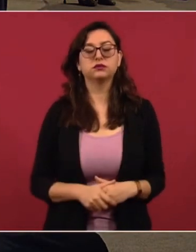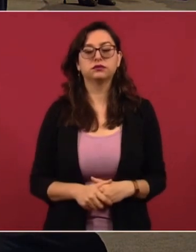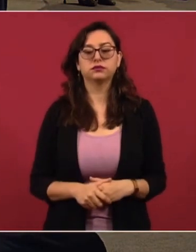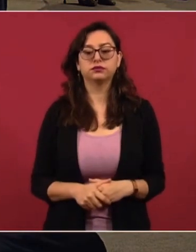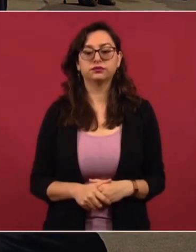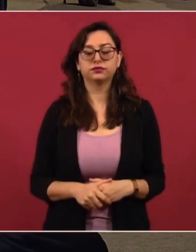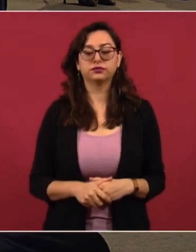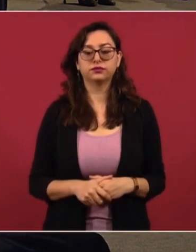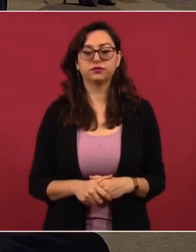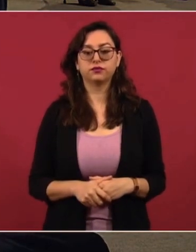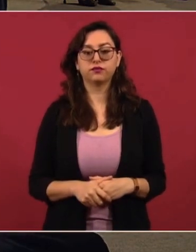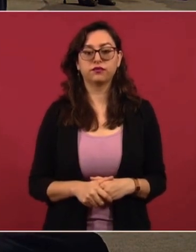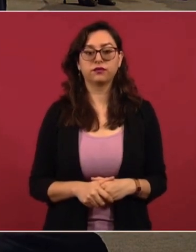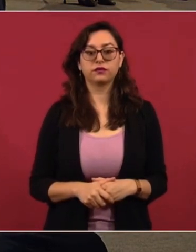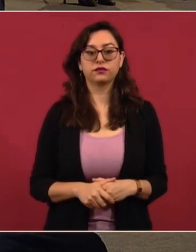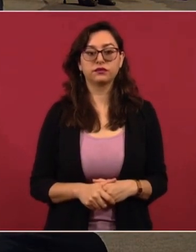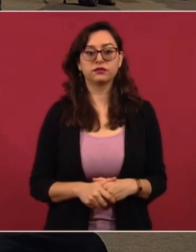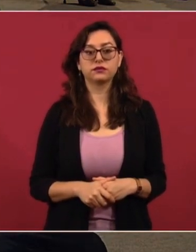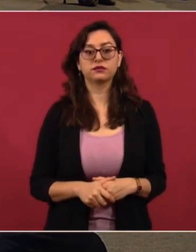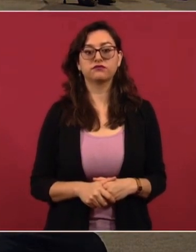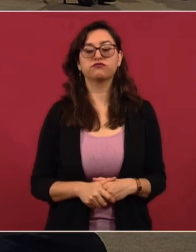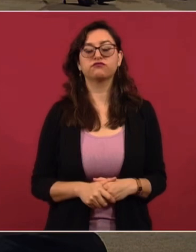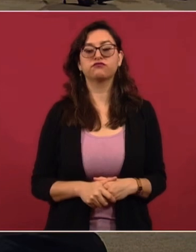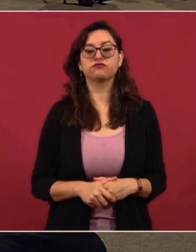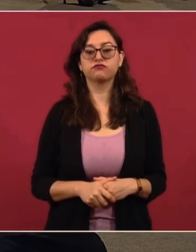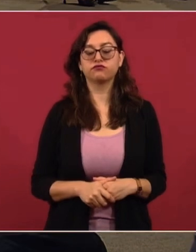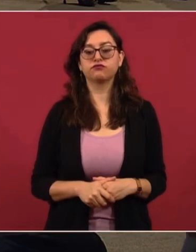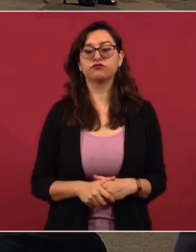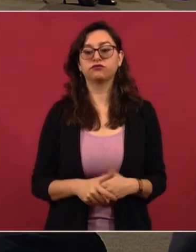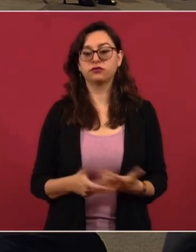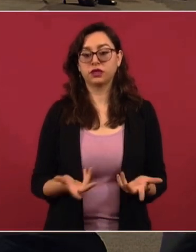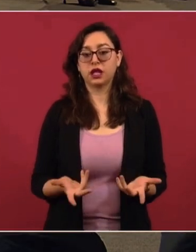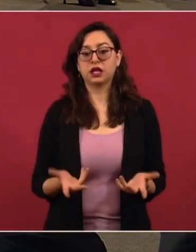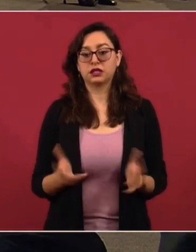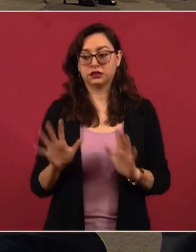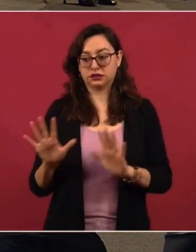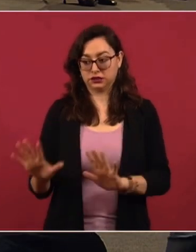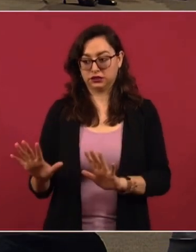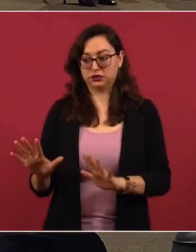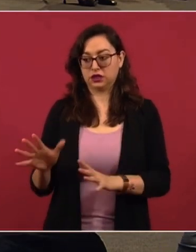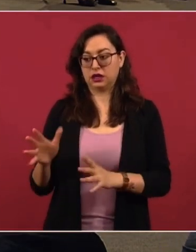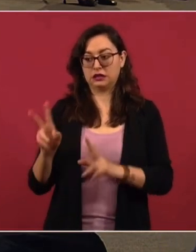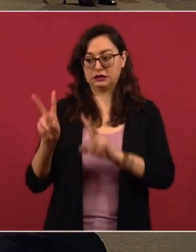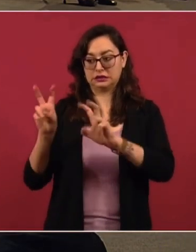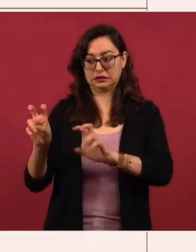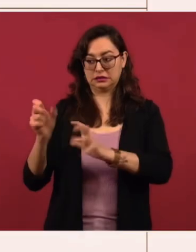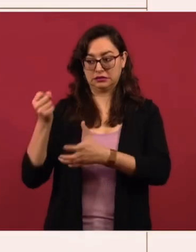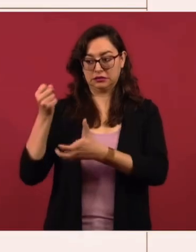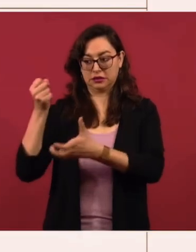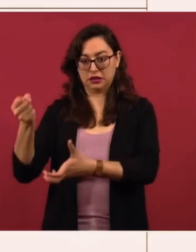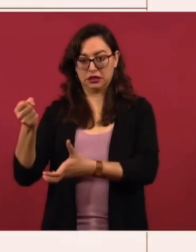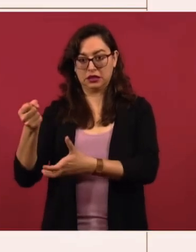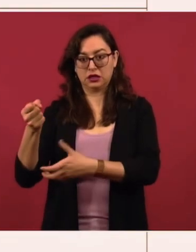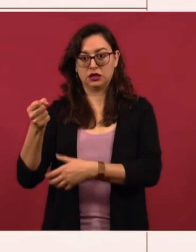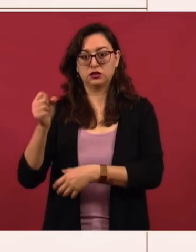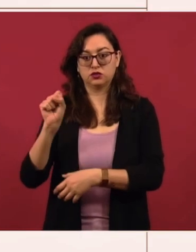Ah, este es el consejo de la judicatura, es que lo de los seis mil es Suprema Corte,